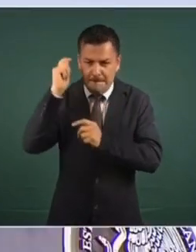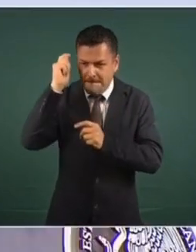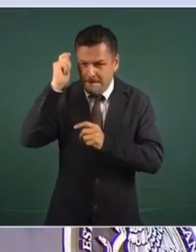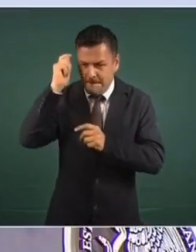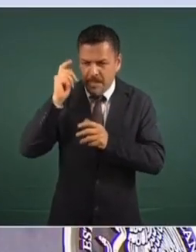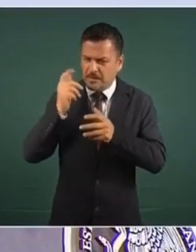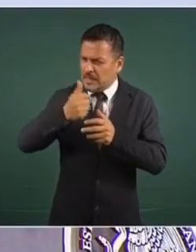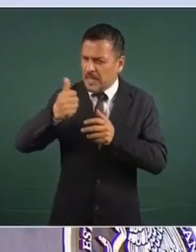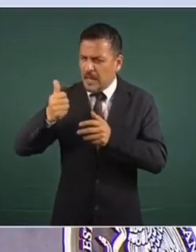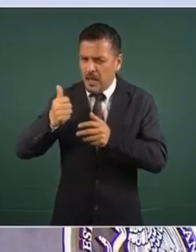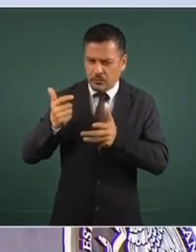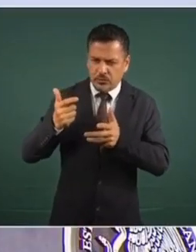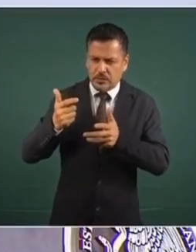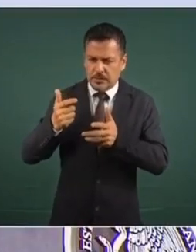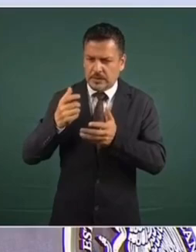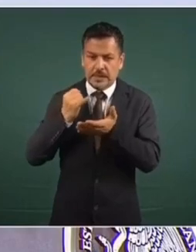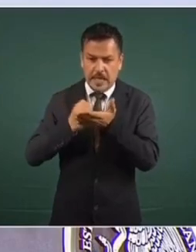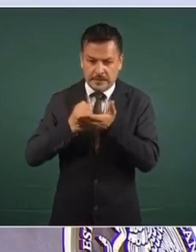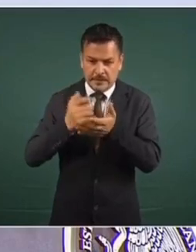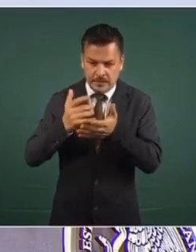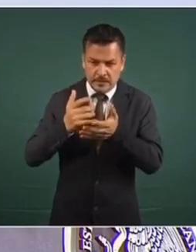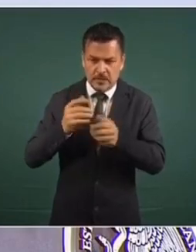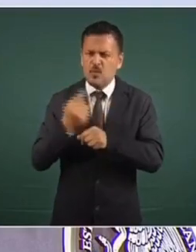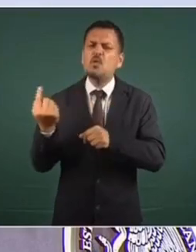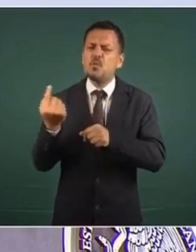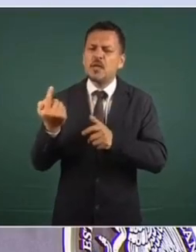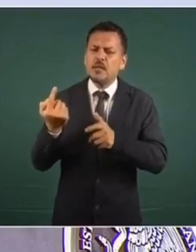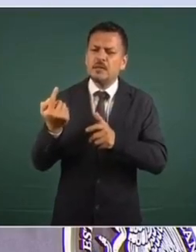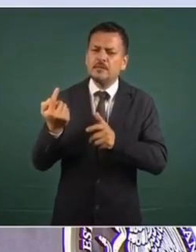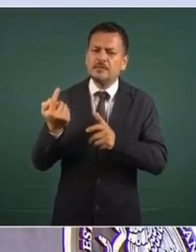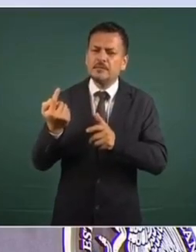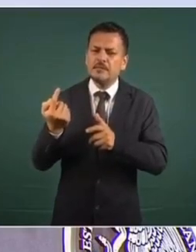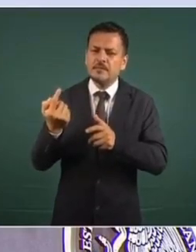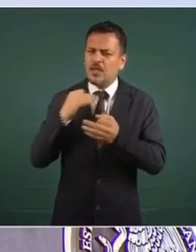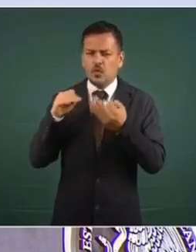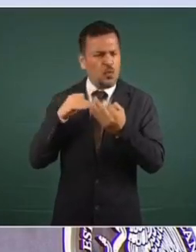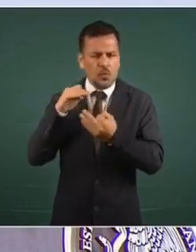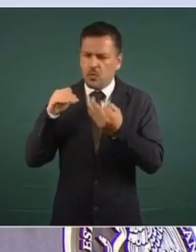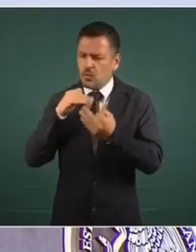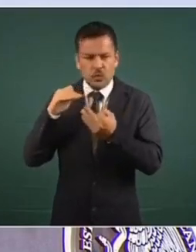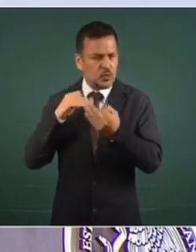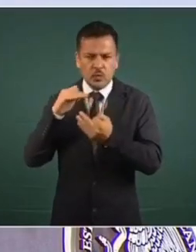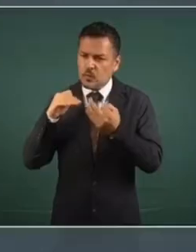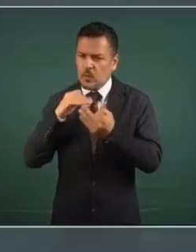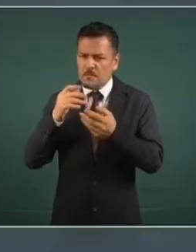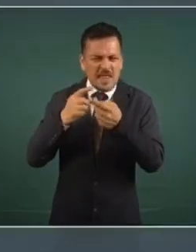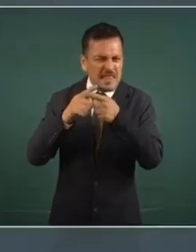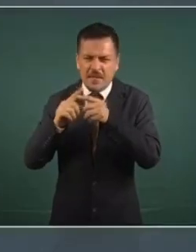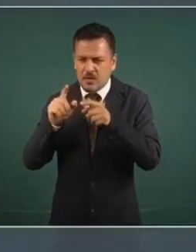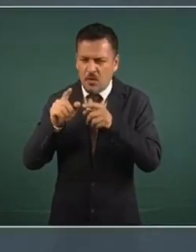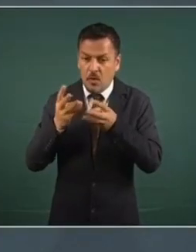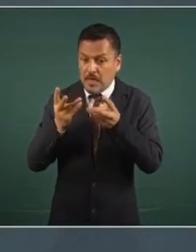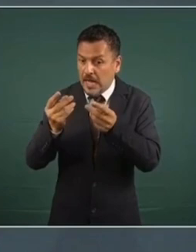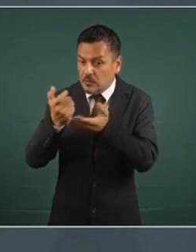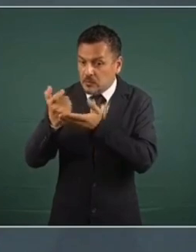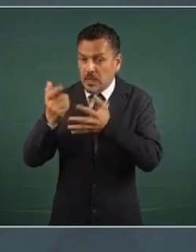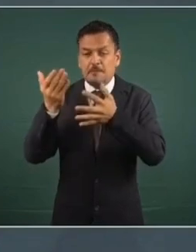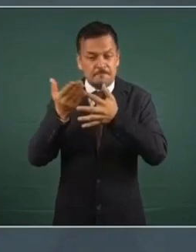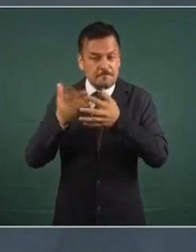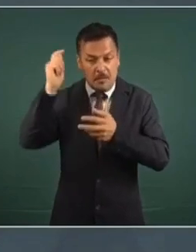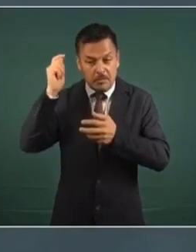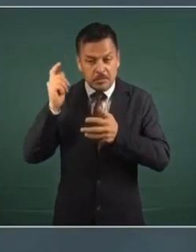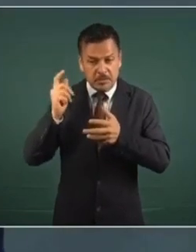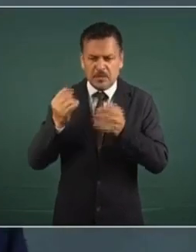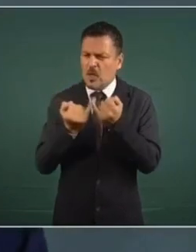en la Secretaría de Hacienda. Porque todos manejan presupuesto, se crearon muchísimos fideicomisos,